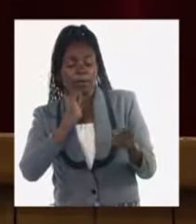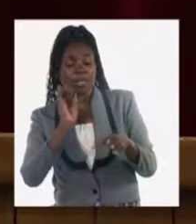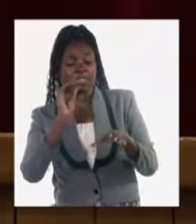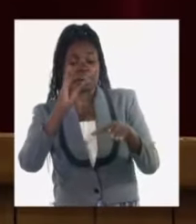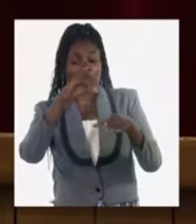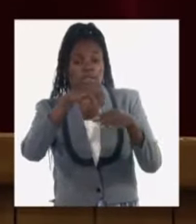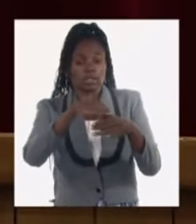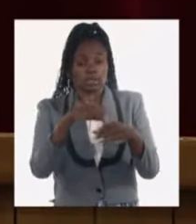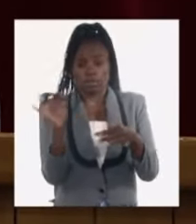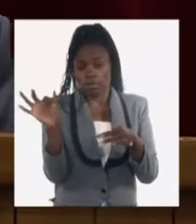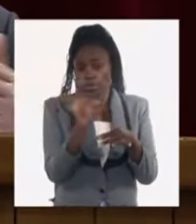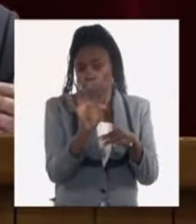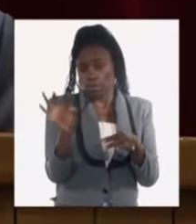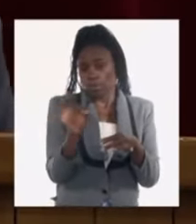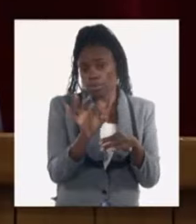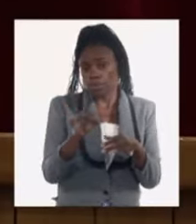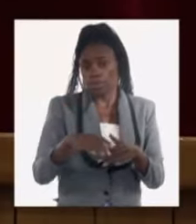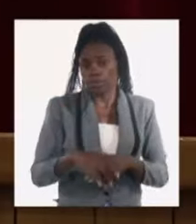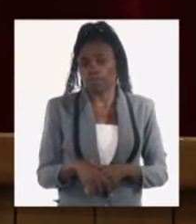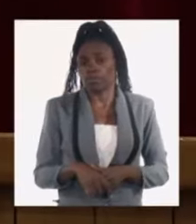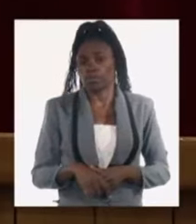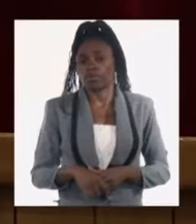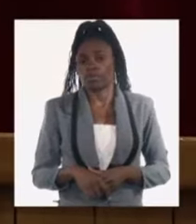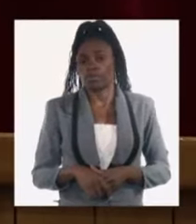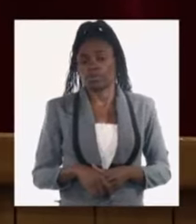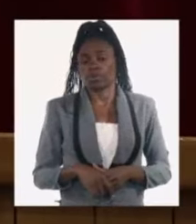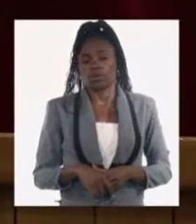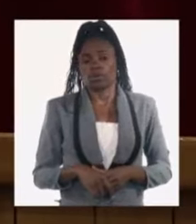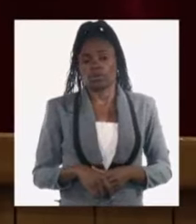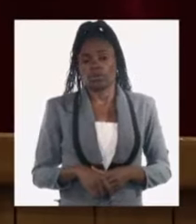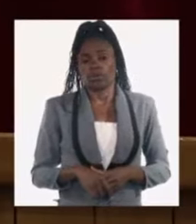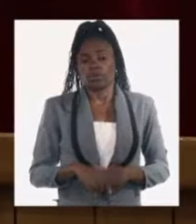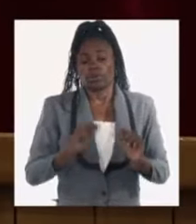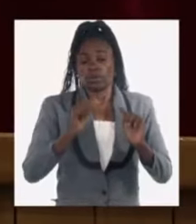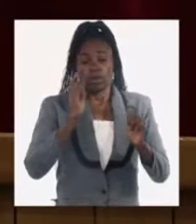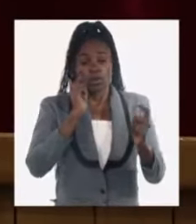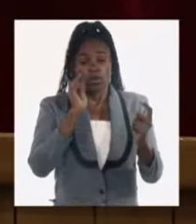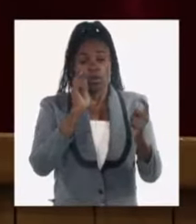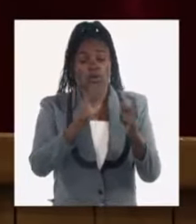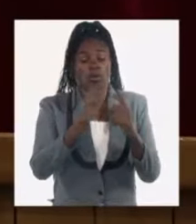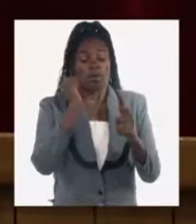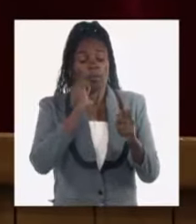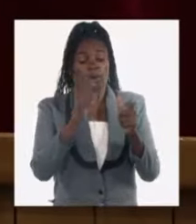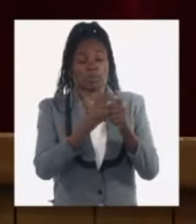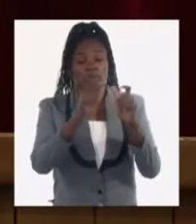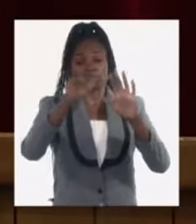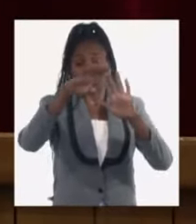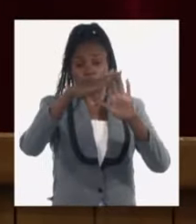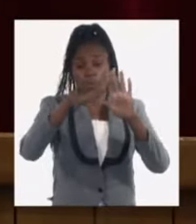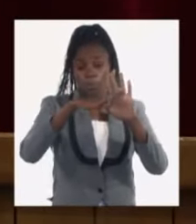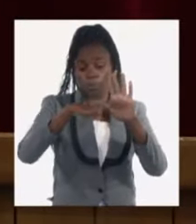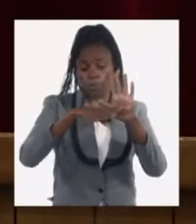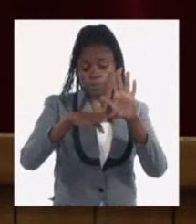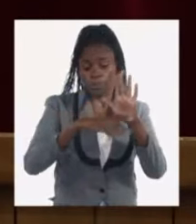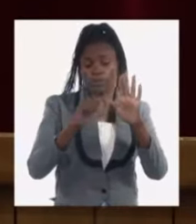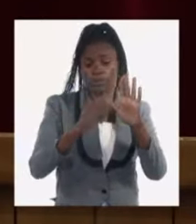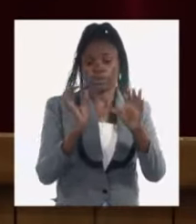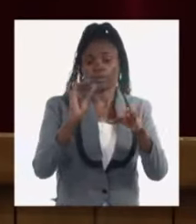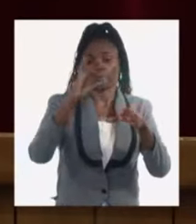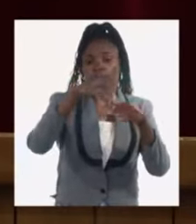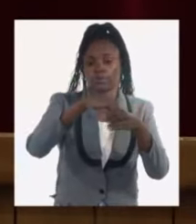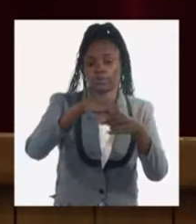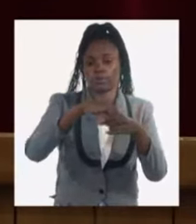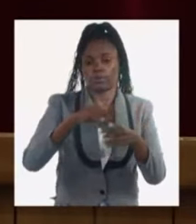y es de las cuestiones en las cuales tenemos que implementar medidas que conduzcan a esa integración